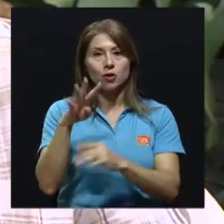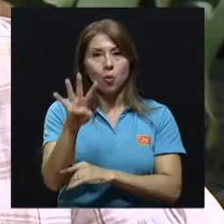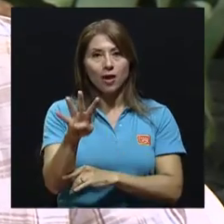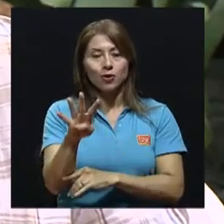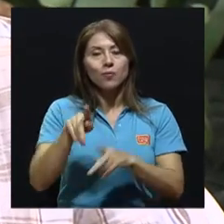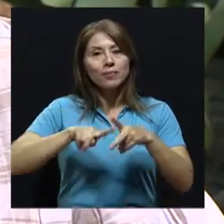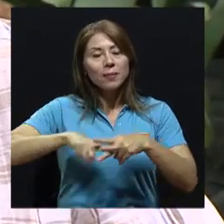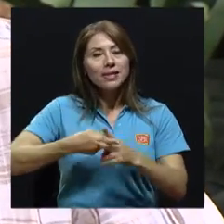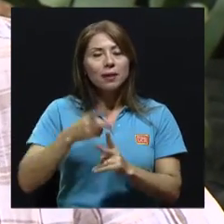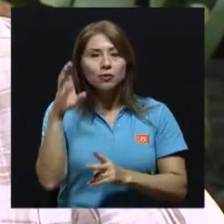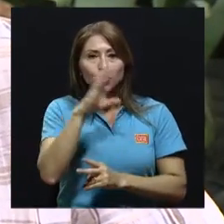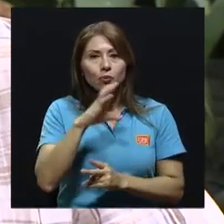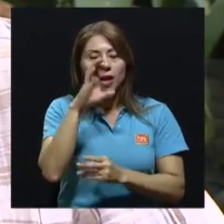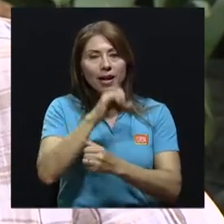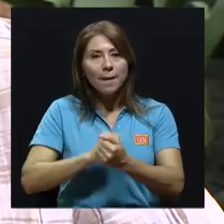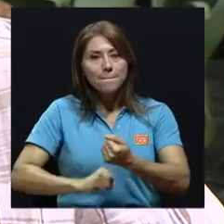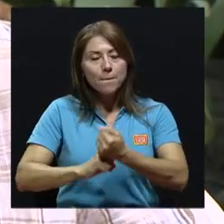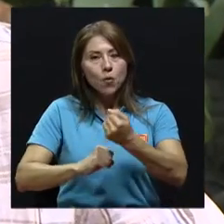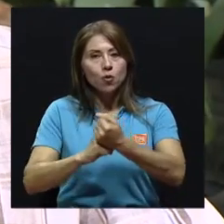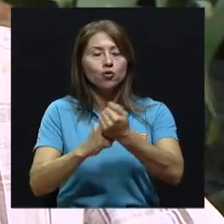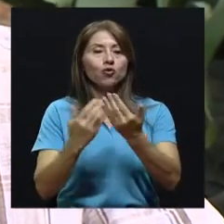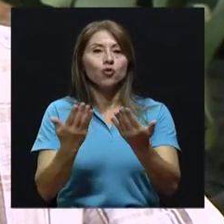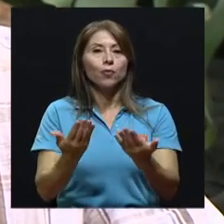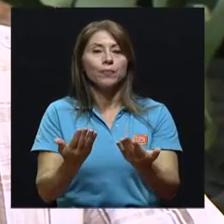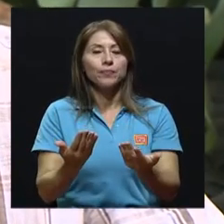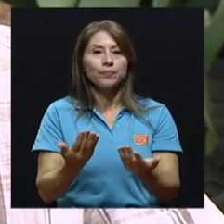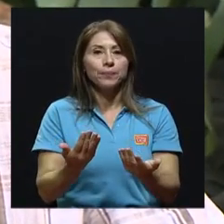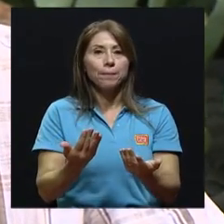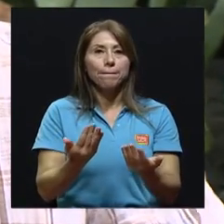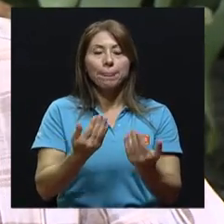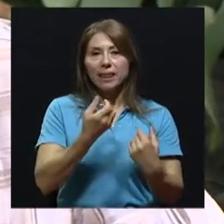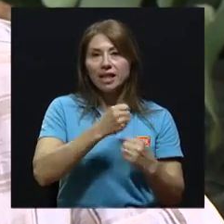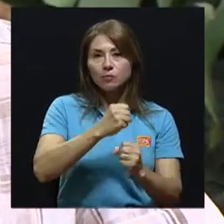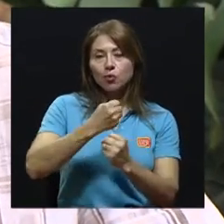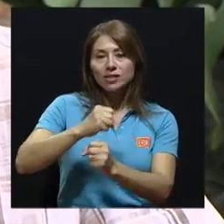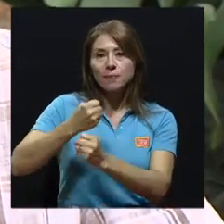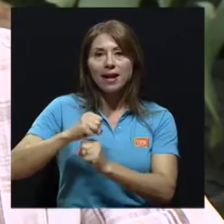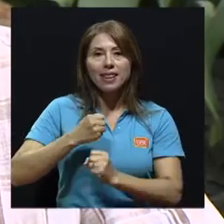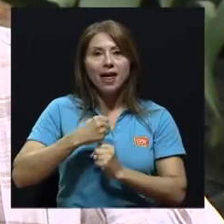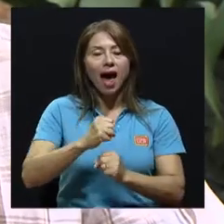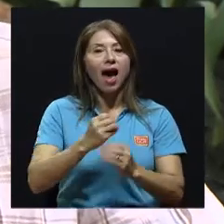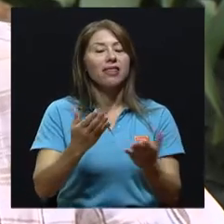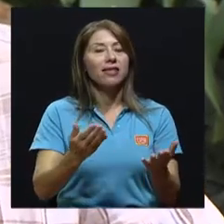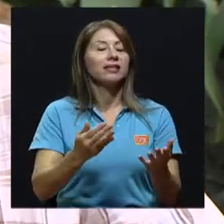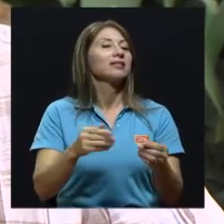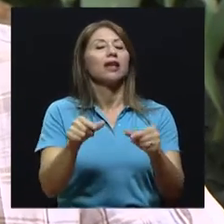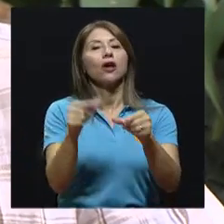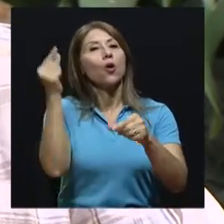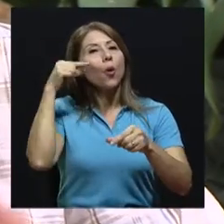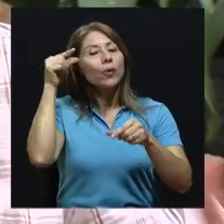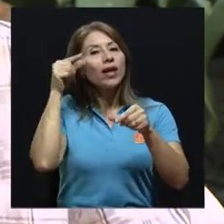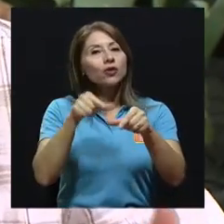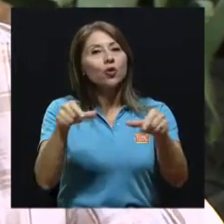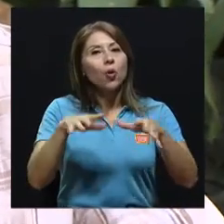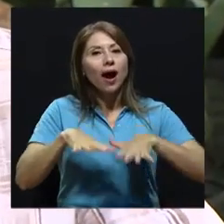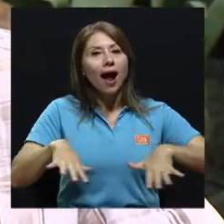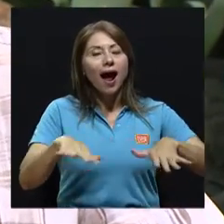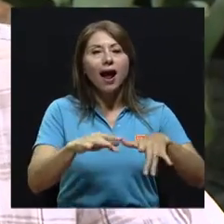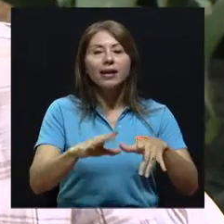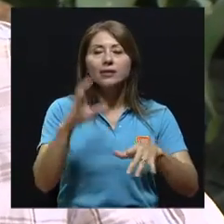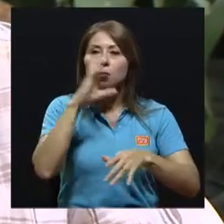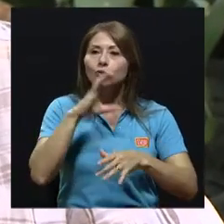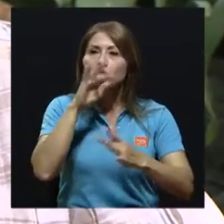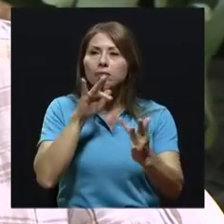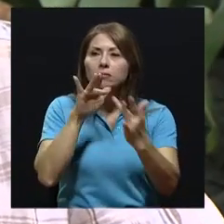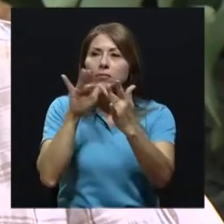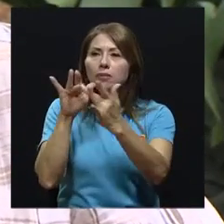buscar apoyo en las municipalidades, en los gobiernos locales, en otros ministerios,